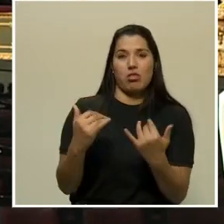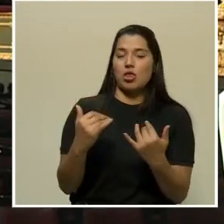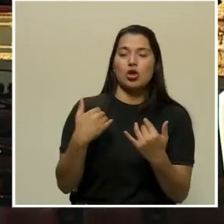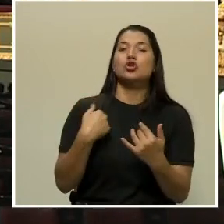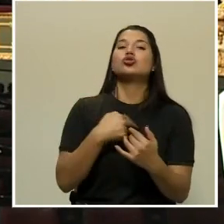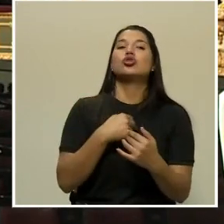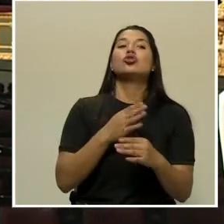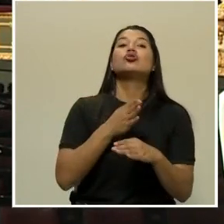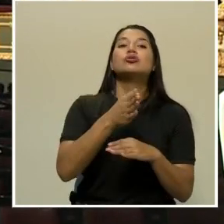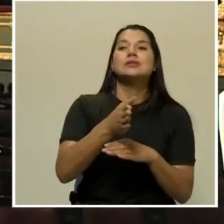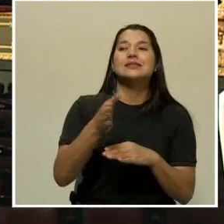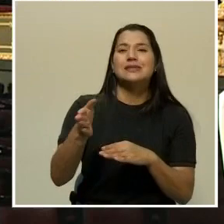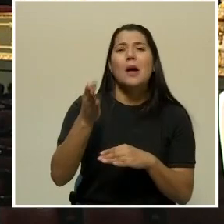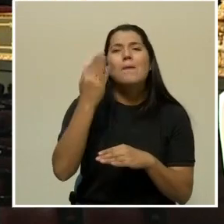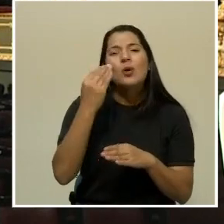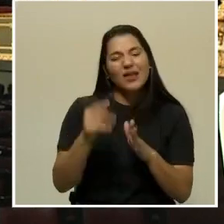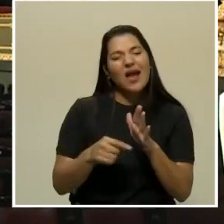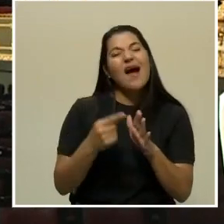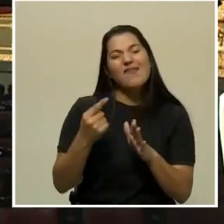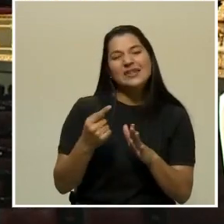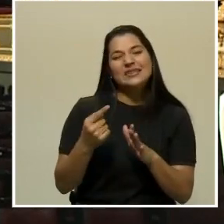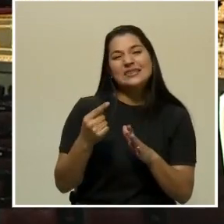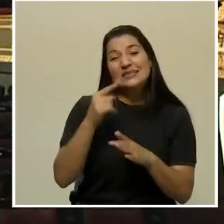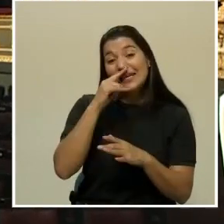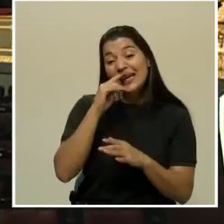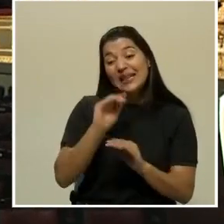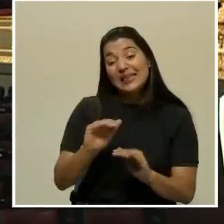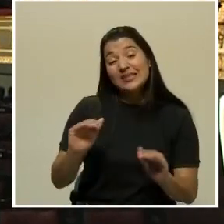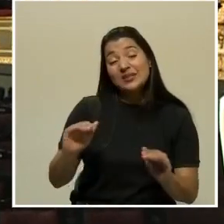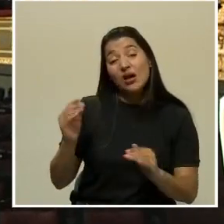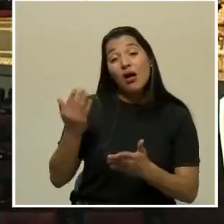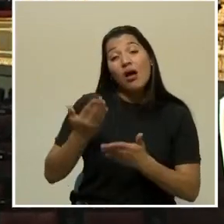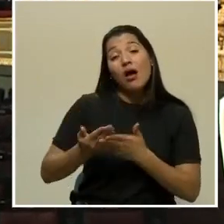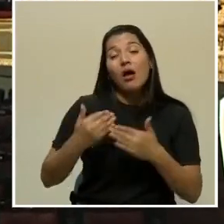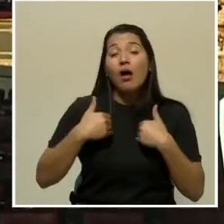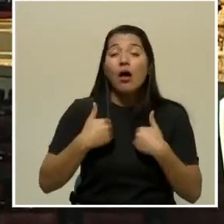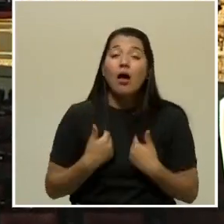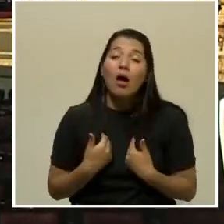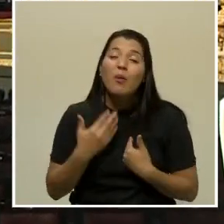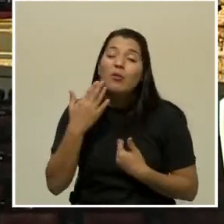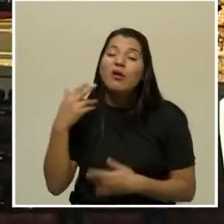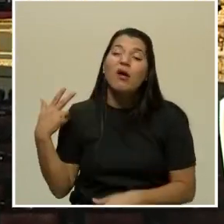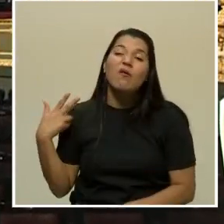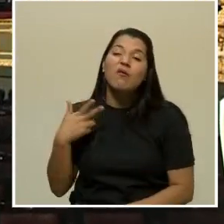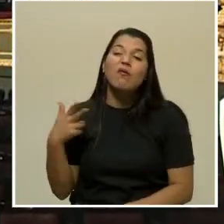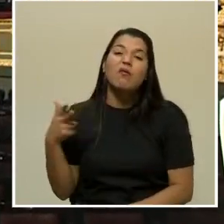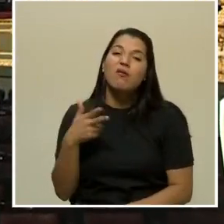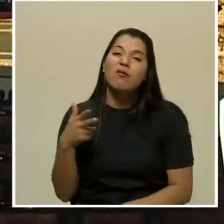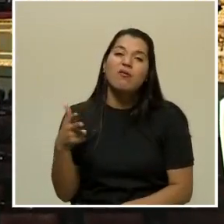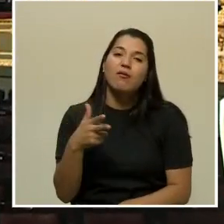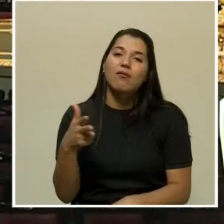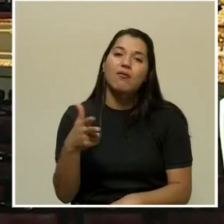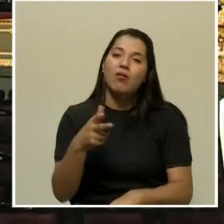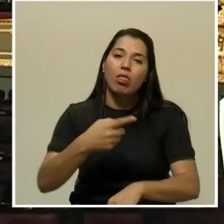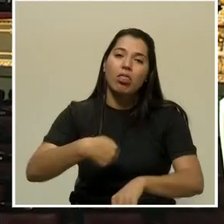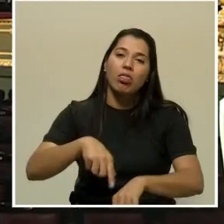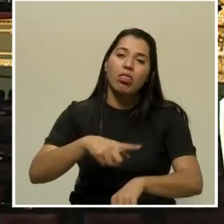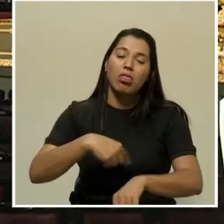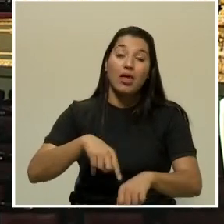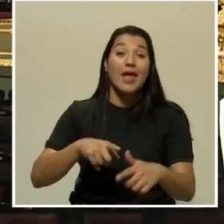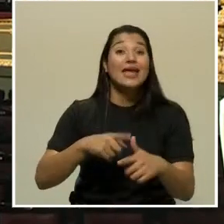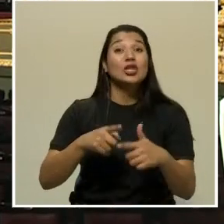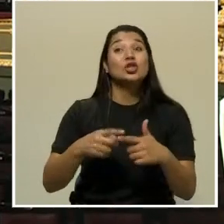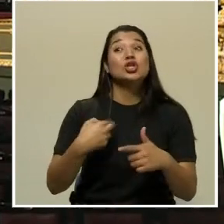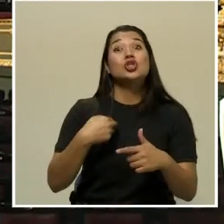significaba muchas horas en el autobús venir hasta el teatro. Entonces empezamos a condicionar espacios para que tuvieran la experiencia